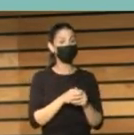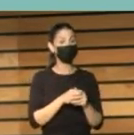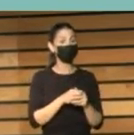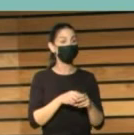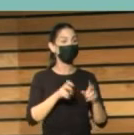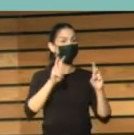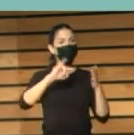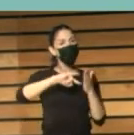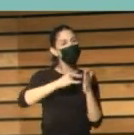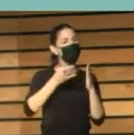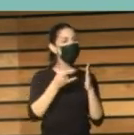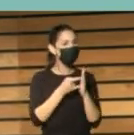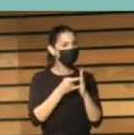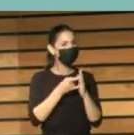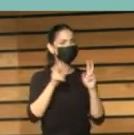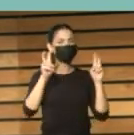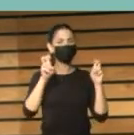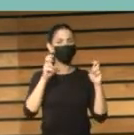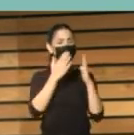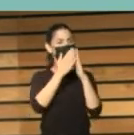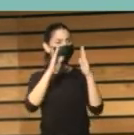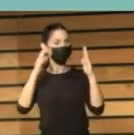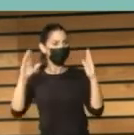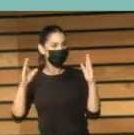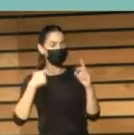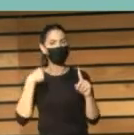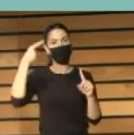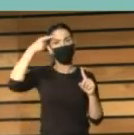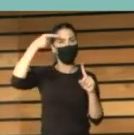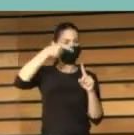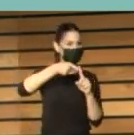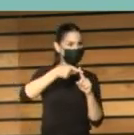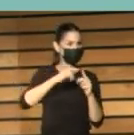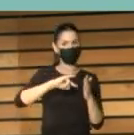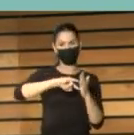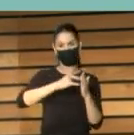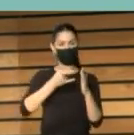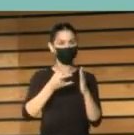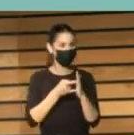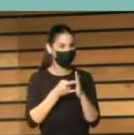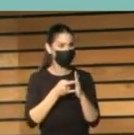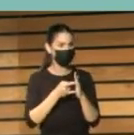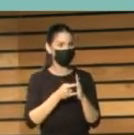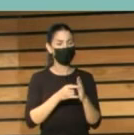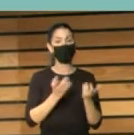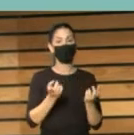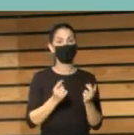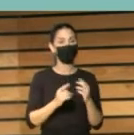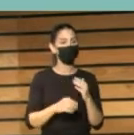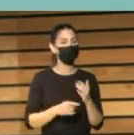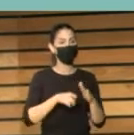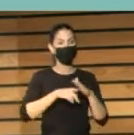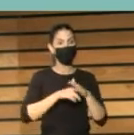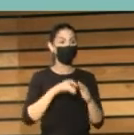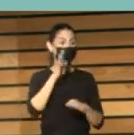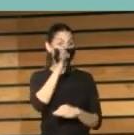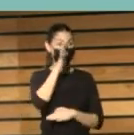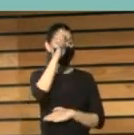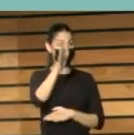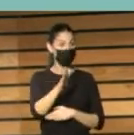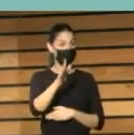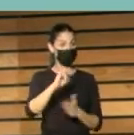bibliotecas que plantea los objetivos, acciones y estrategias a desarrollar en los próximos cinco años